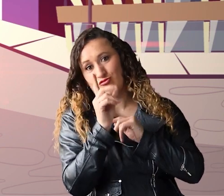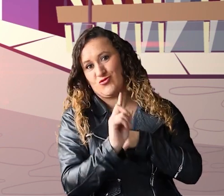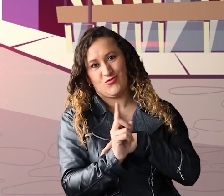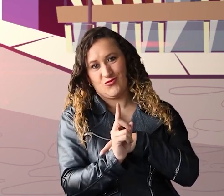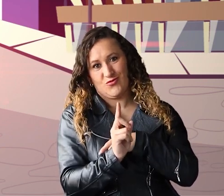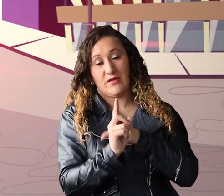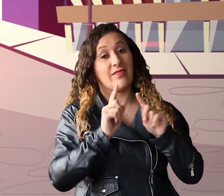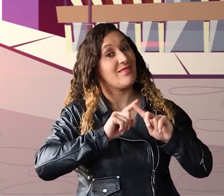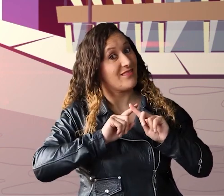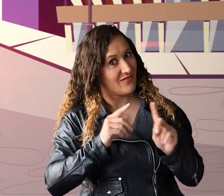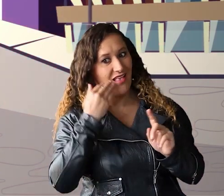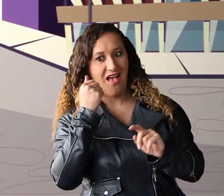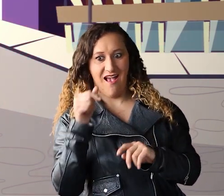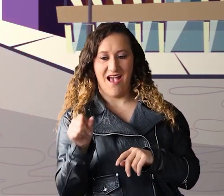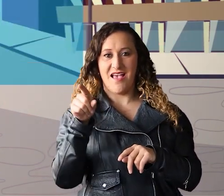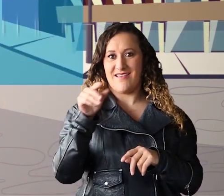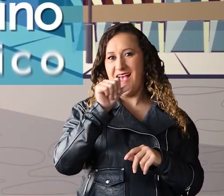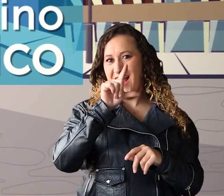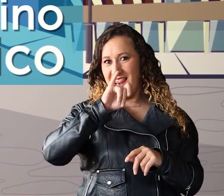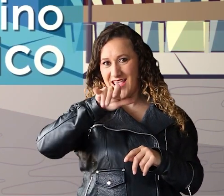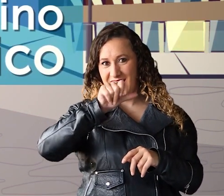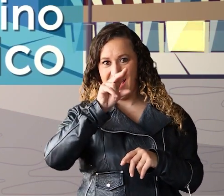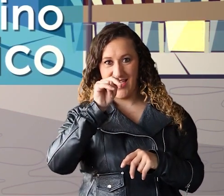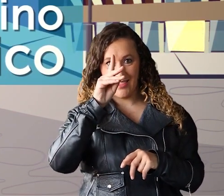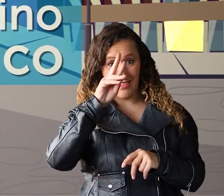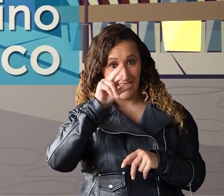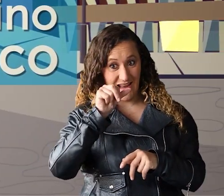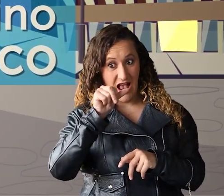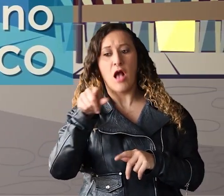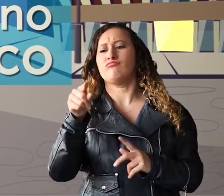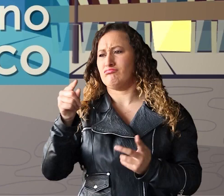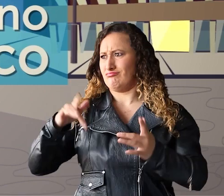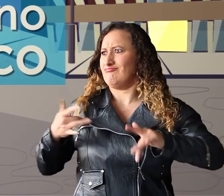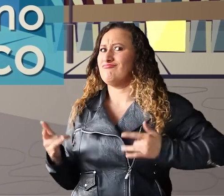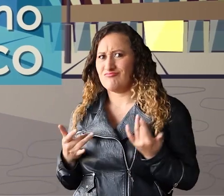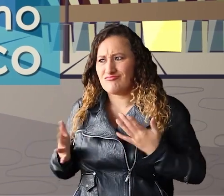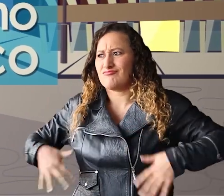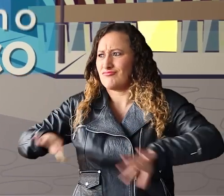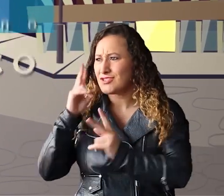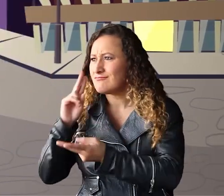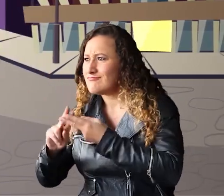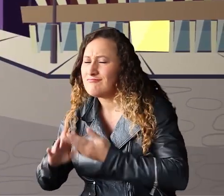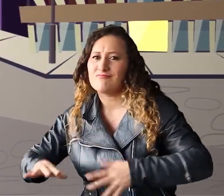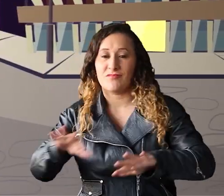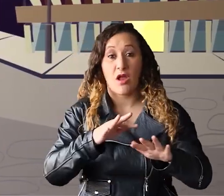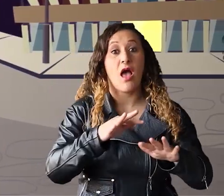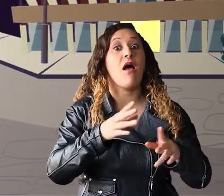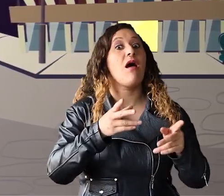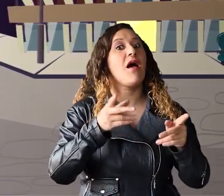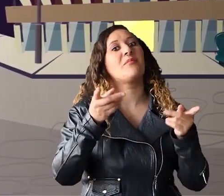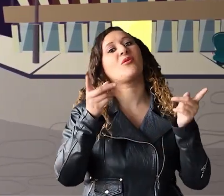Alejandra, en cambio, es turista porque, si bien disfruta, al igual que Carlos, de todos los servicios y atractivos del destino, ella